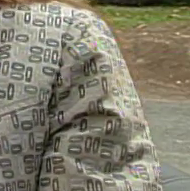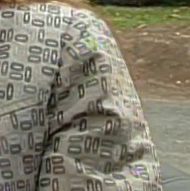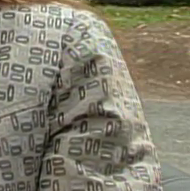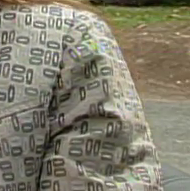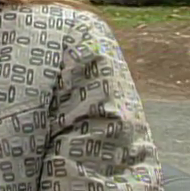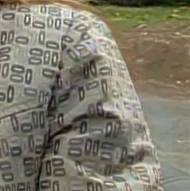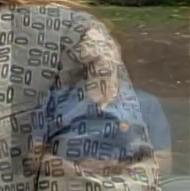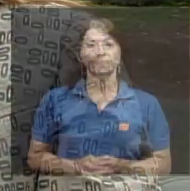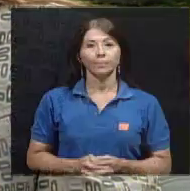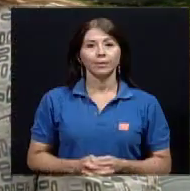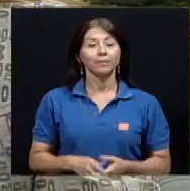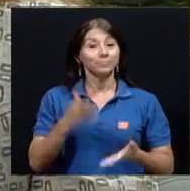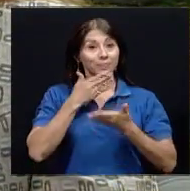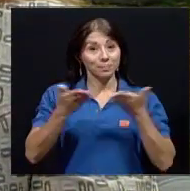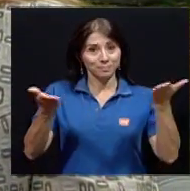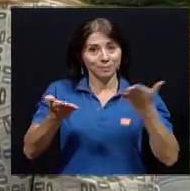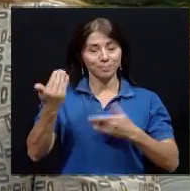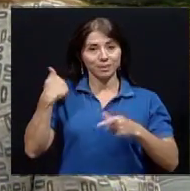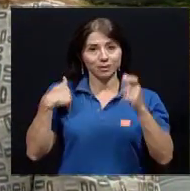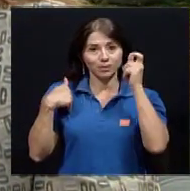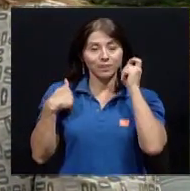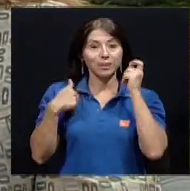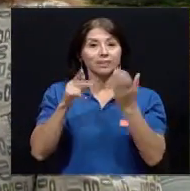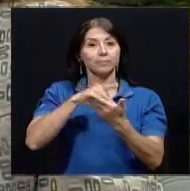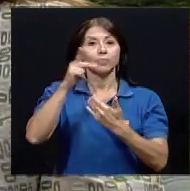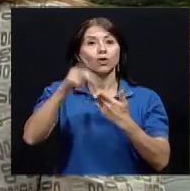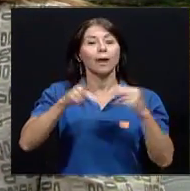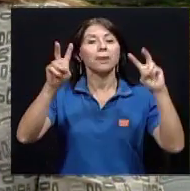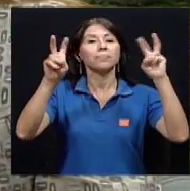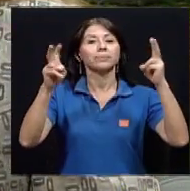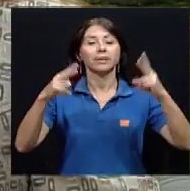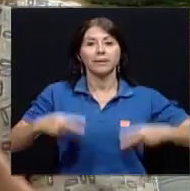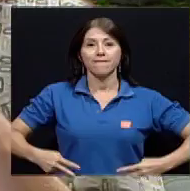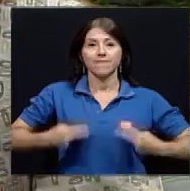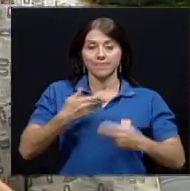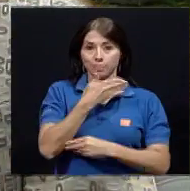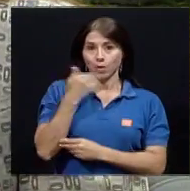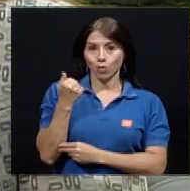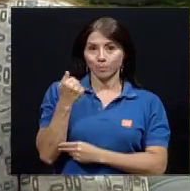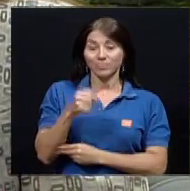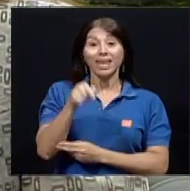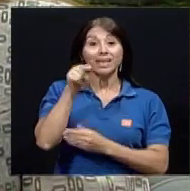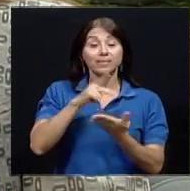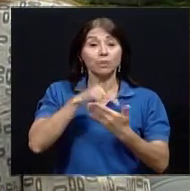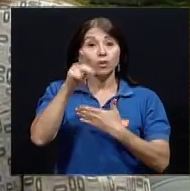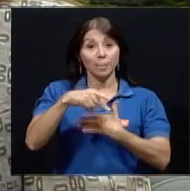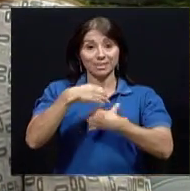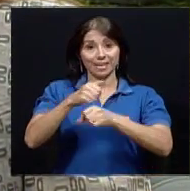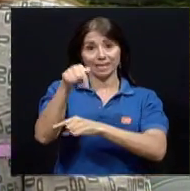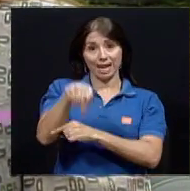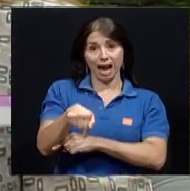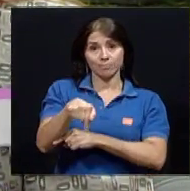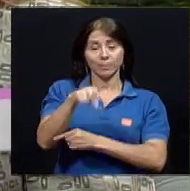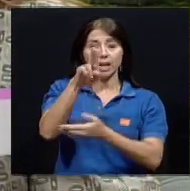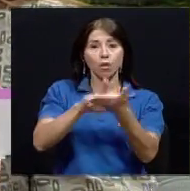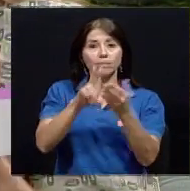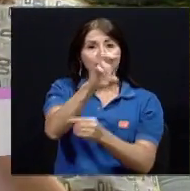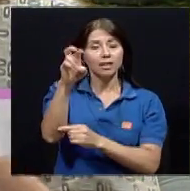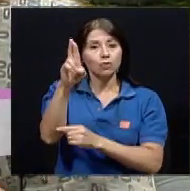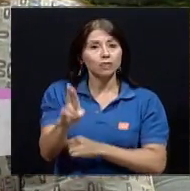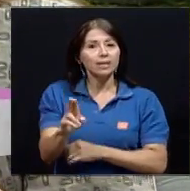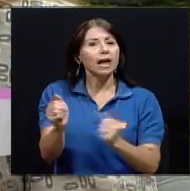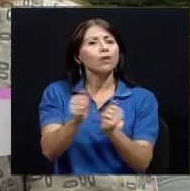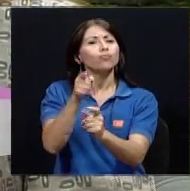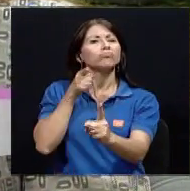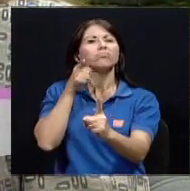Bienvenidos y bienvenidos al programa A Vivir Mejor, un programa que se produce aquí en la Universidad de Costa Rica con la finalidad de aprender